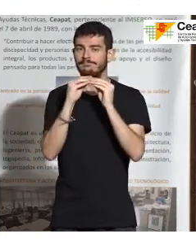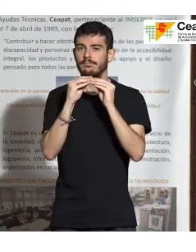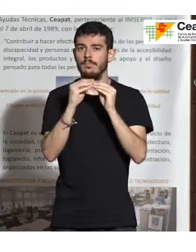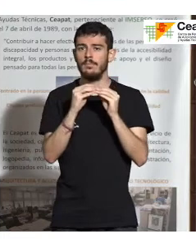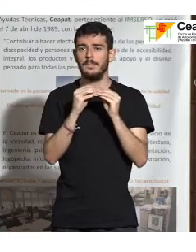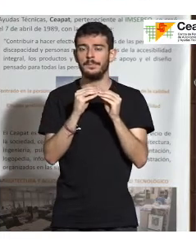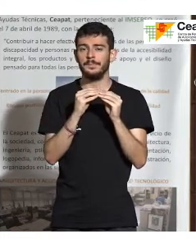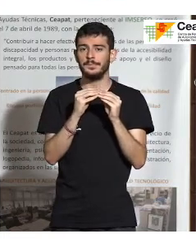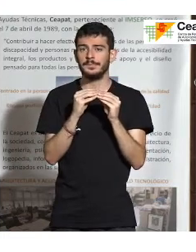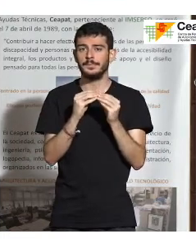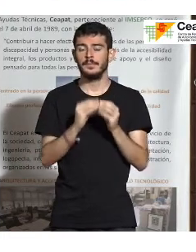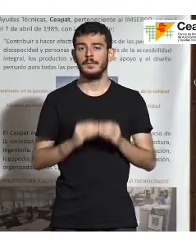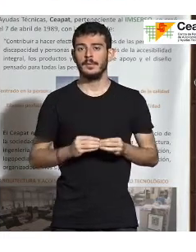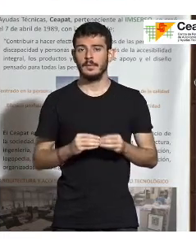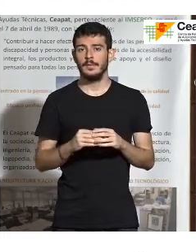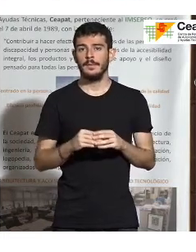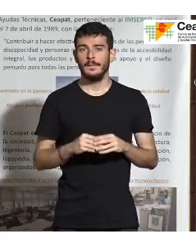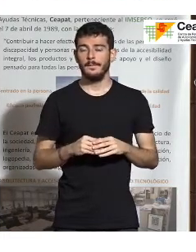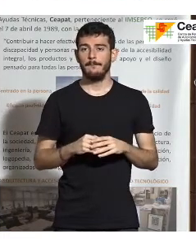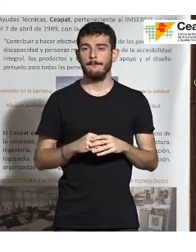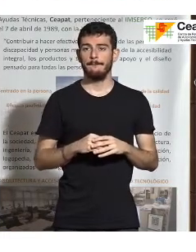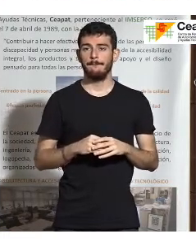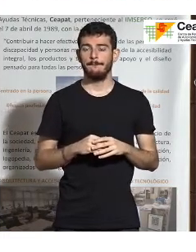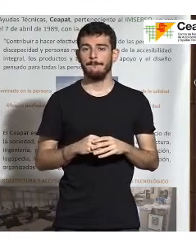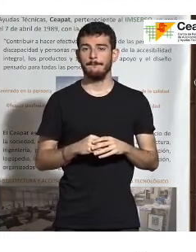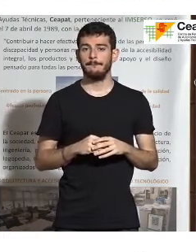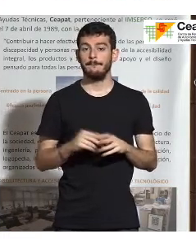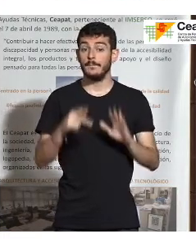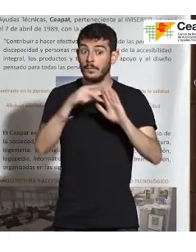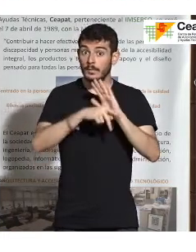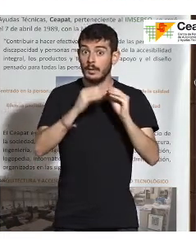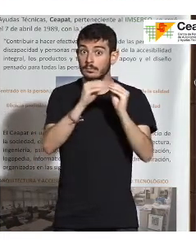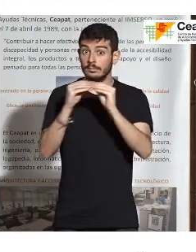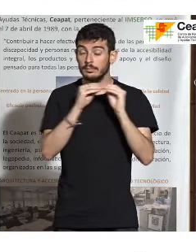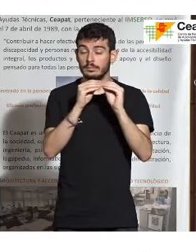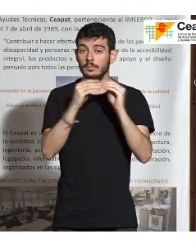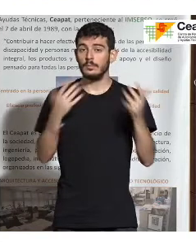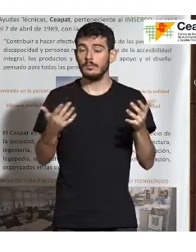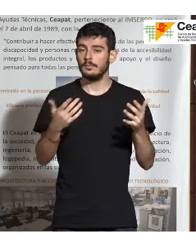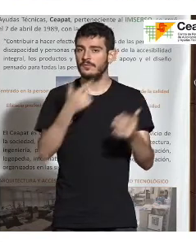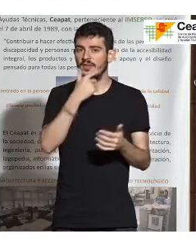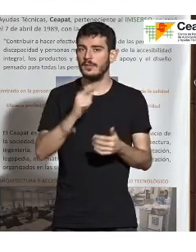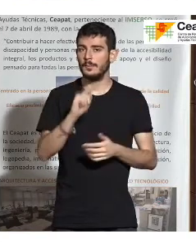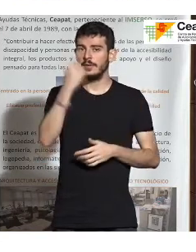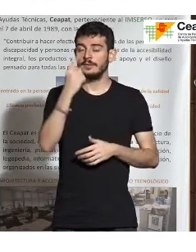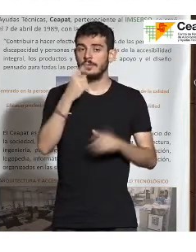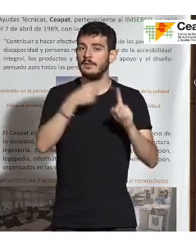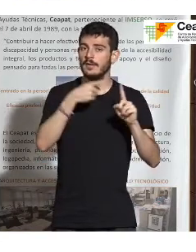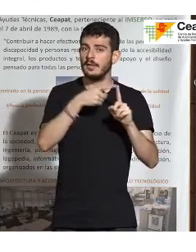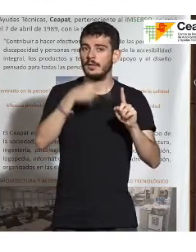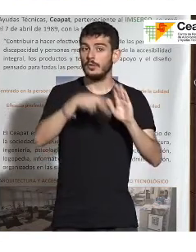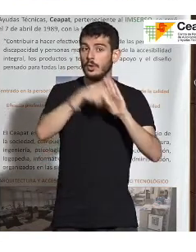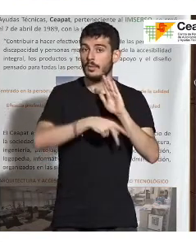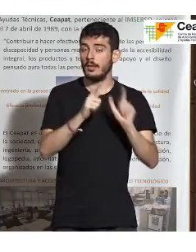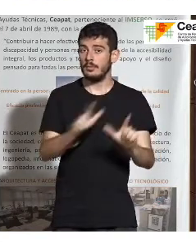todos decimos, bueno, pues lo más fácil es hacer una referencia a esta norma que tenéis en la